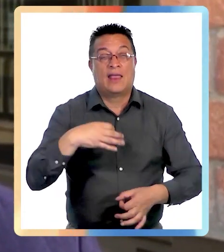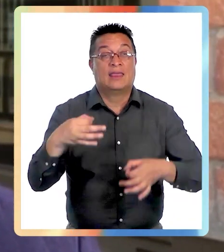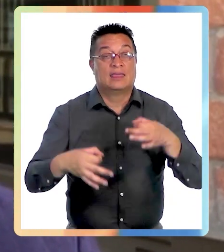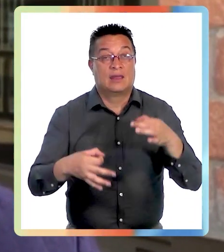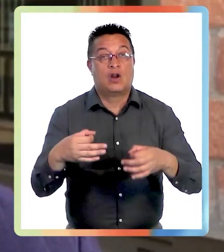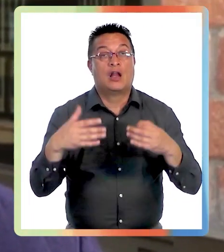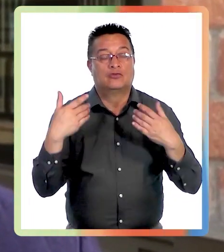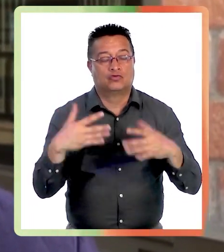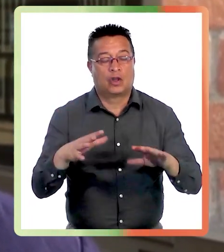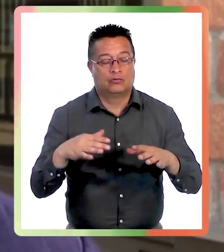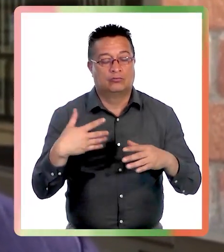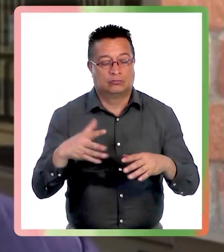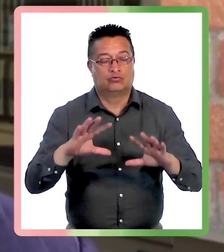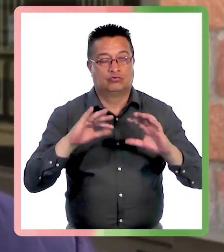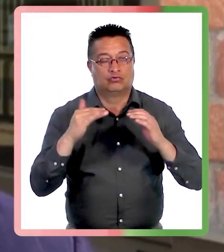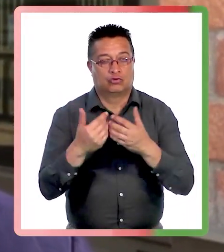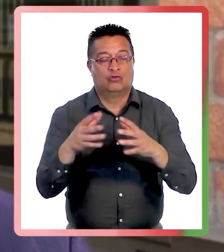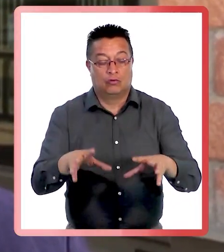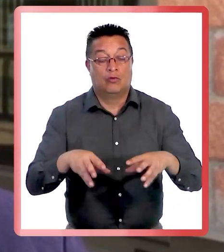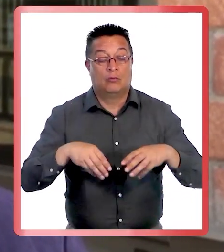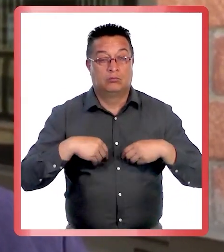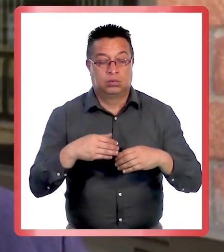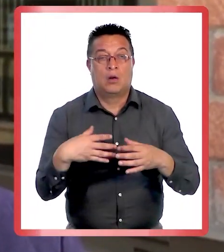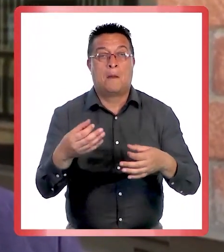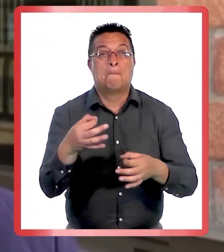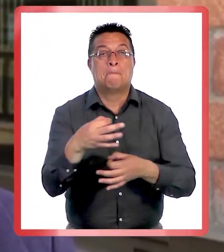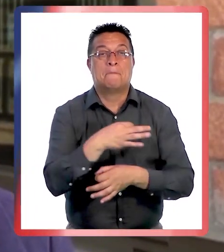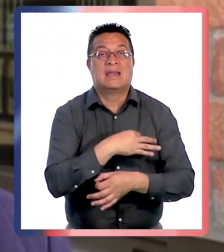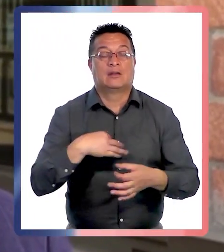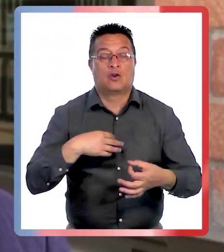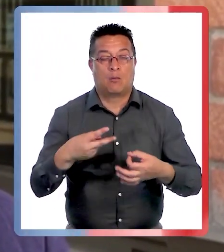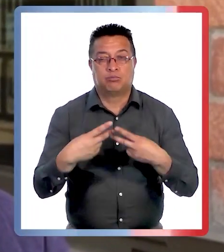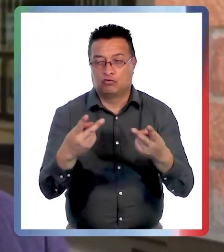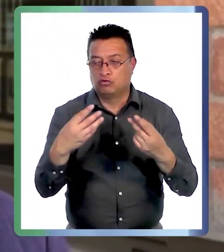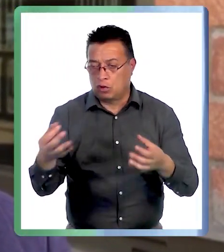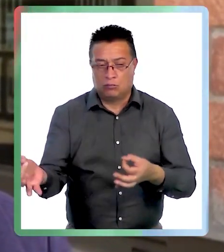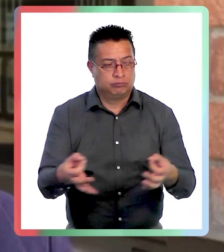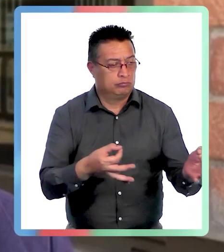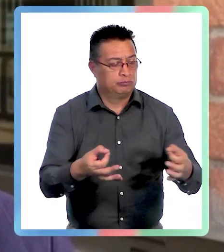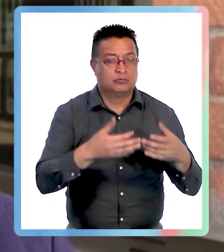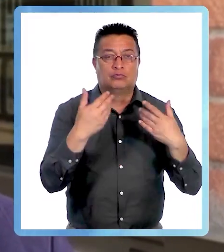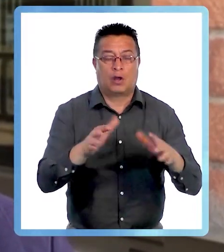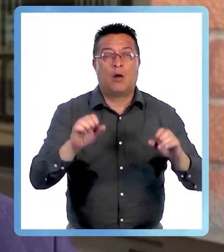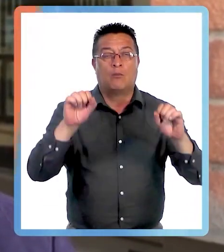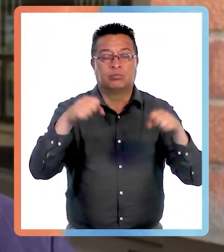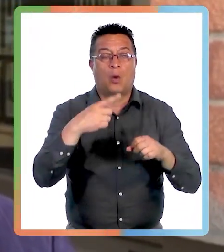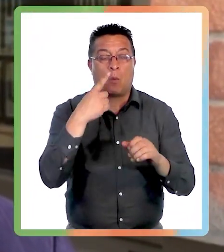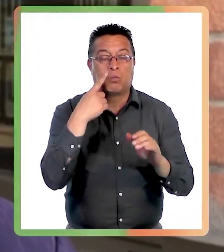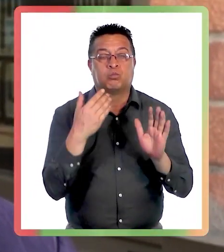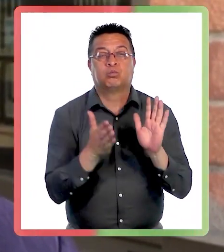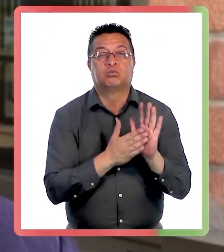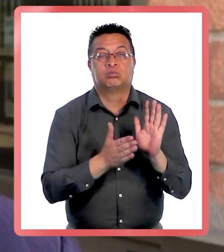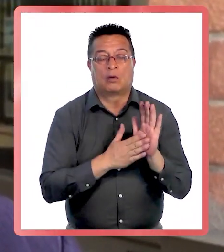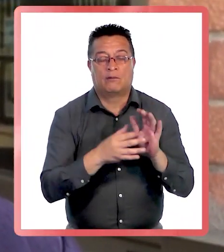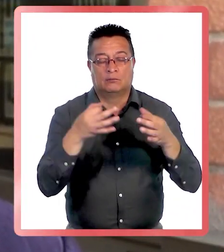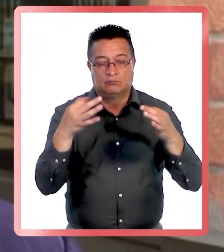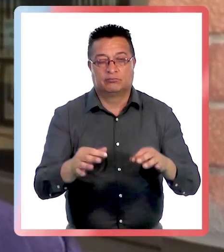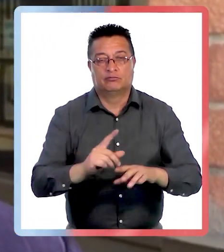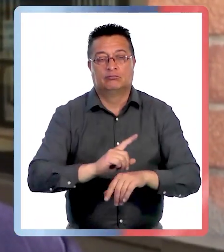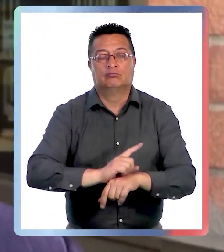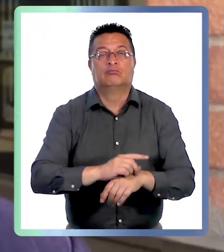cual el Tribunal ha acogido todos y cada uno de las solicitudes de este Ministerio Público y ha acogido, digamos, la prueba que se ha